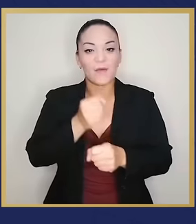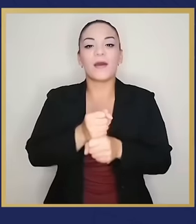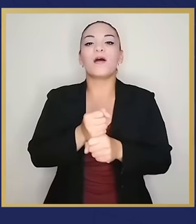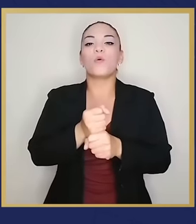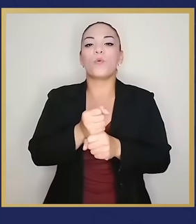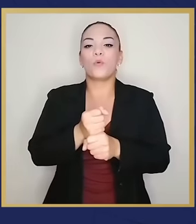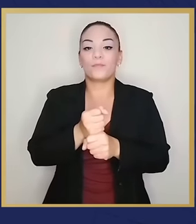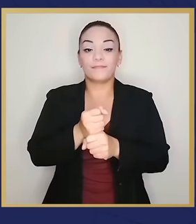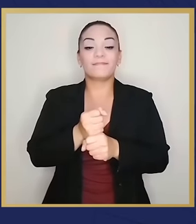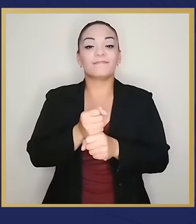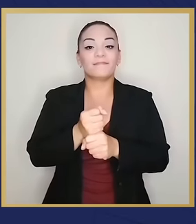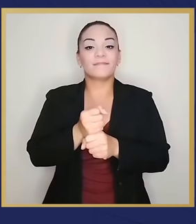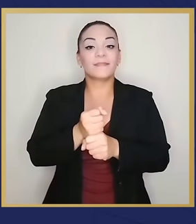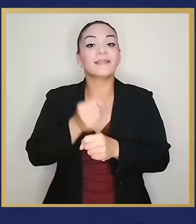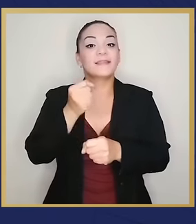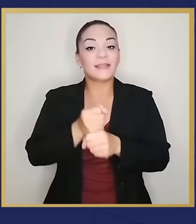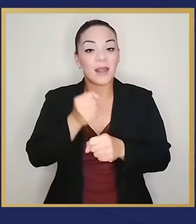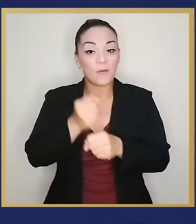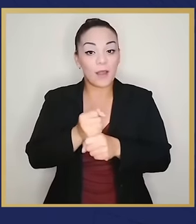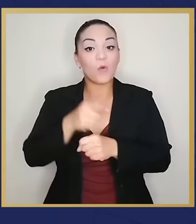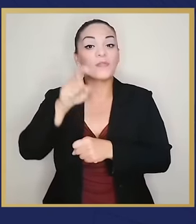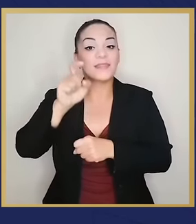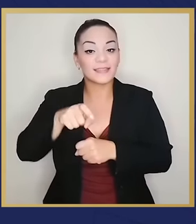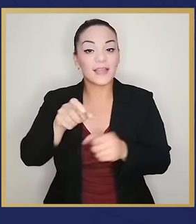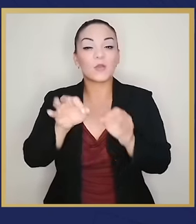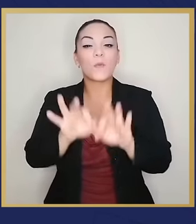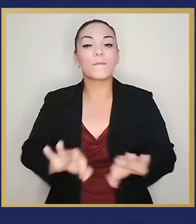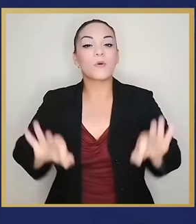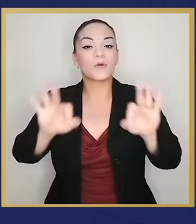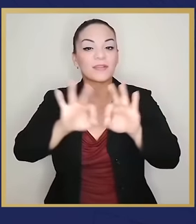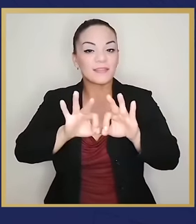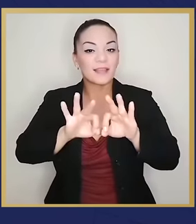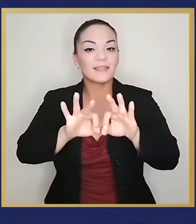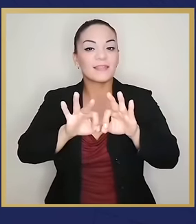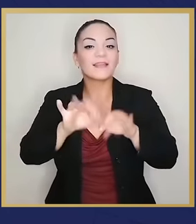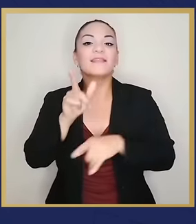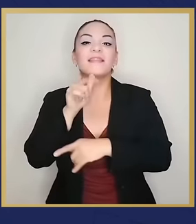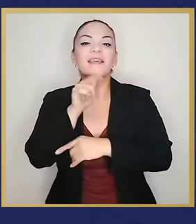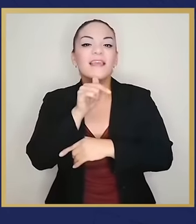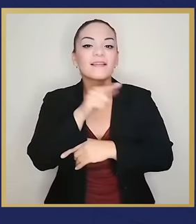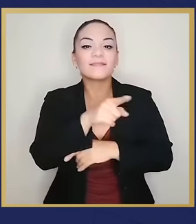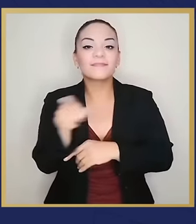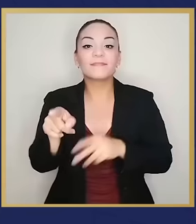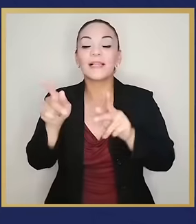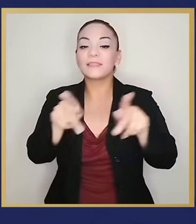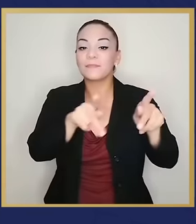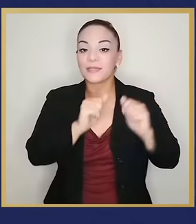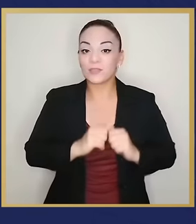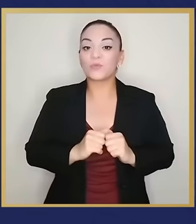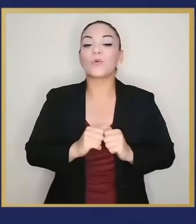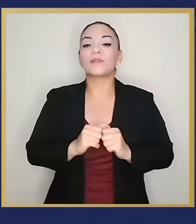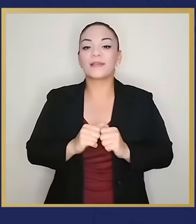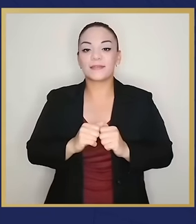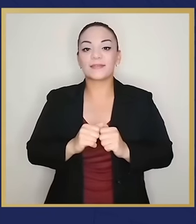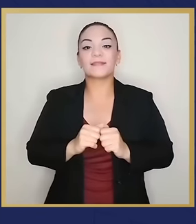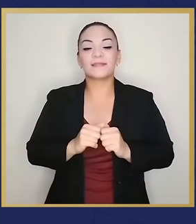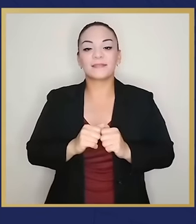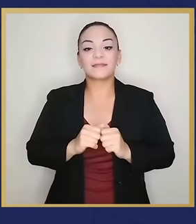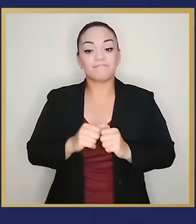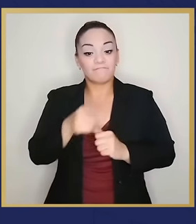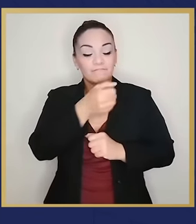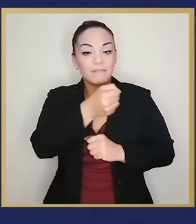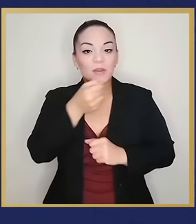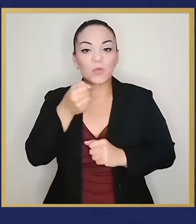la labor importante, imprescindible, que ejercen quienes quieren compartir